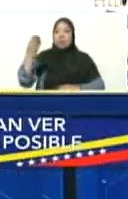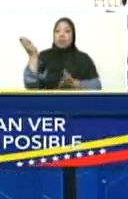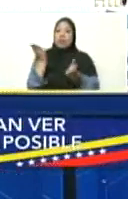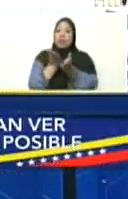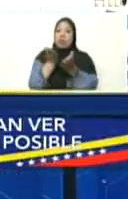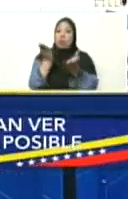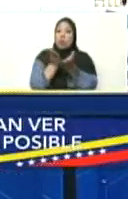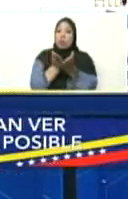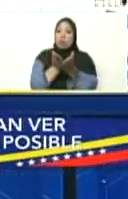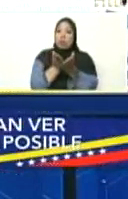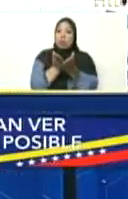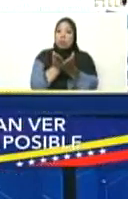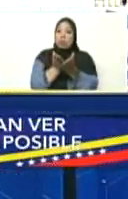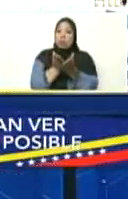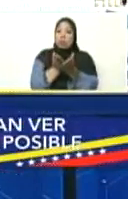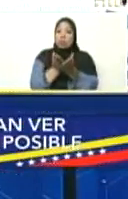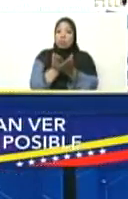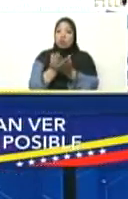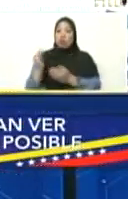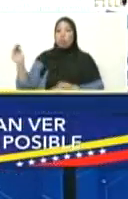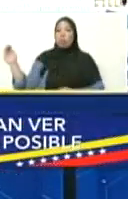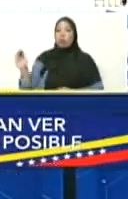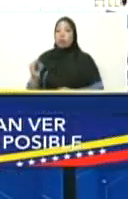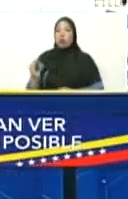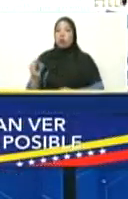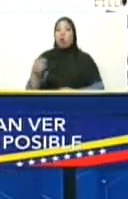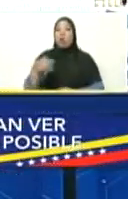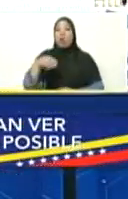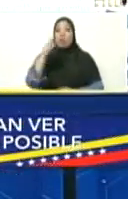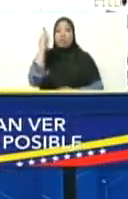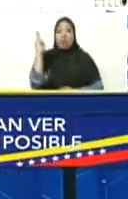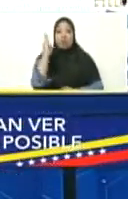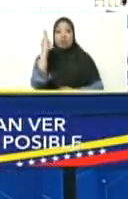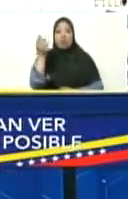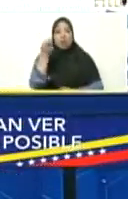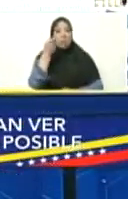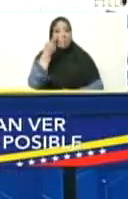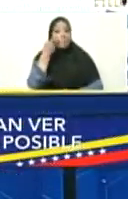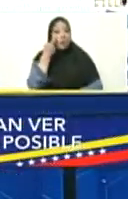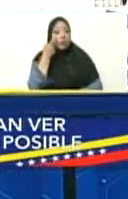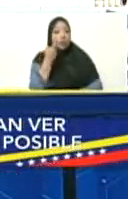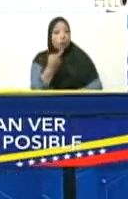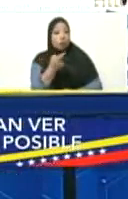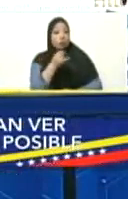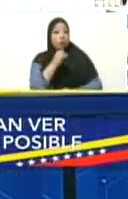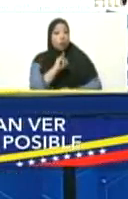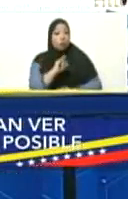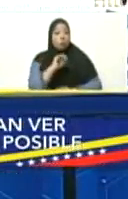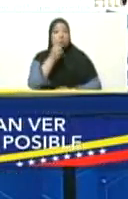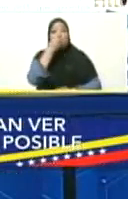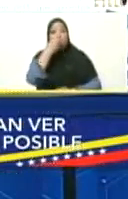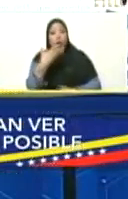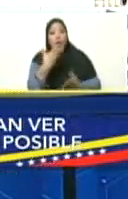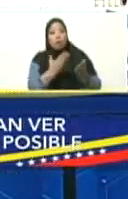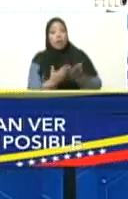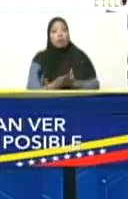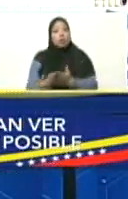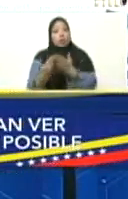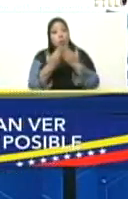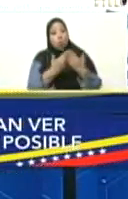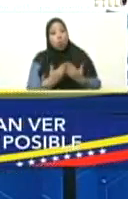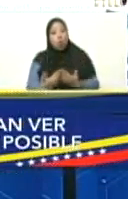como venía de Varina, Chávez estaba pendiente de ella. Que le fuera bien en los estudios,